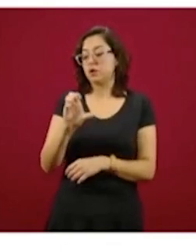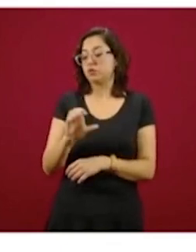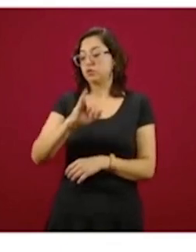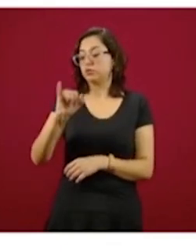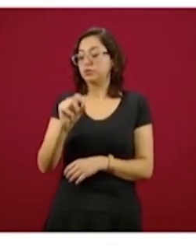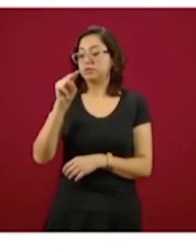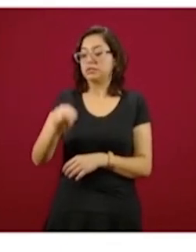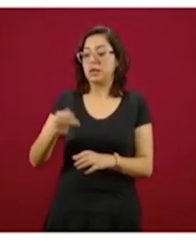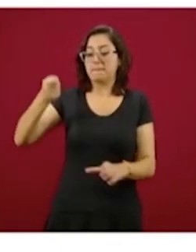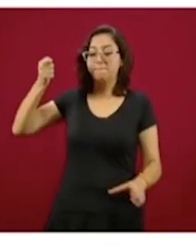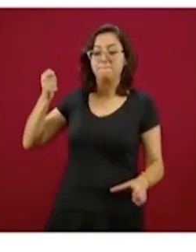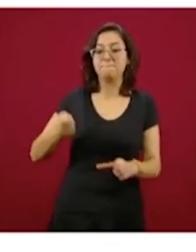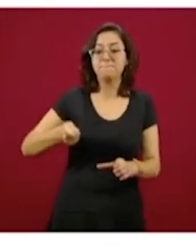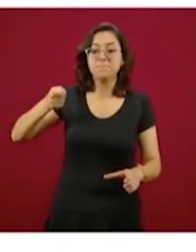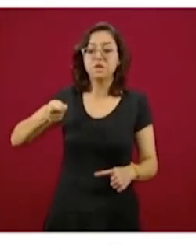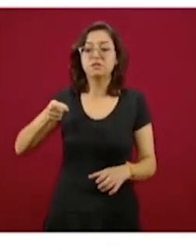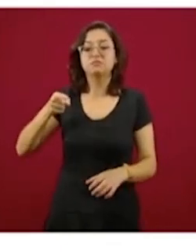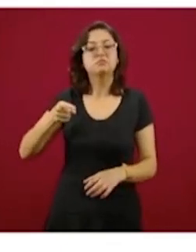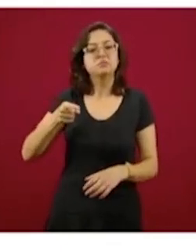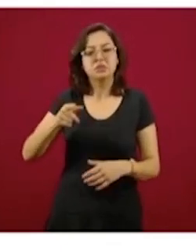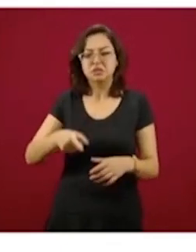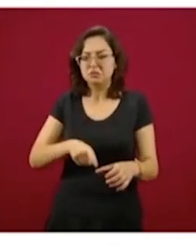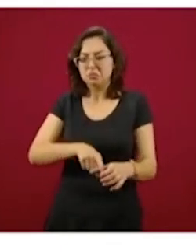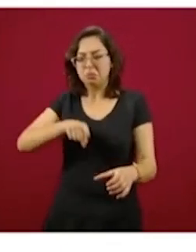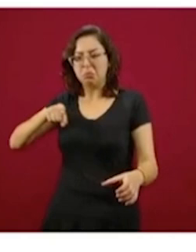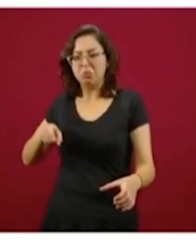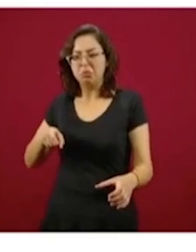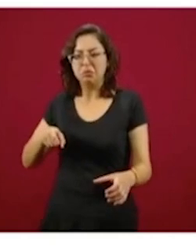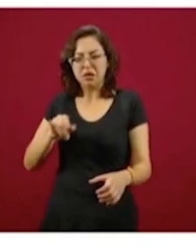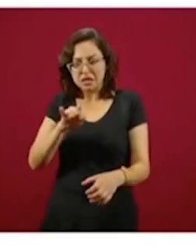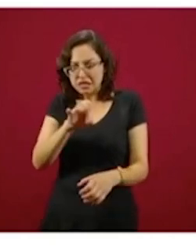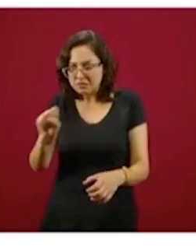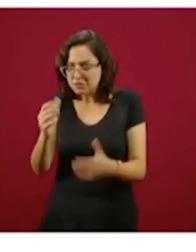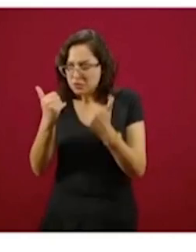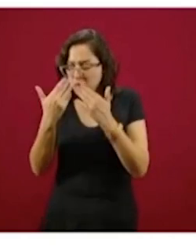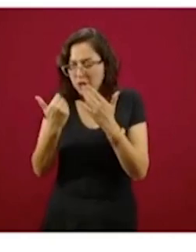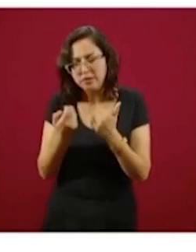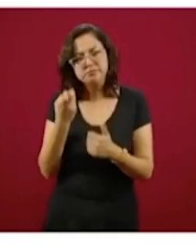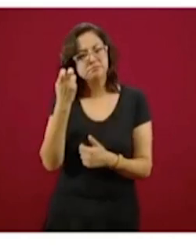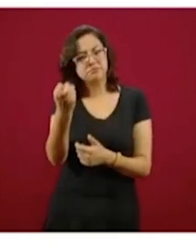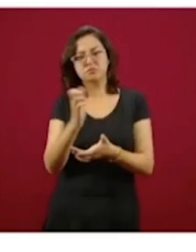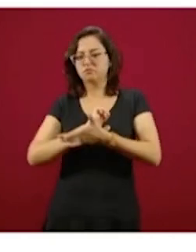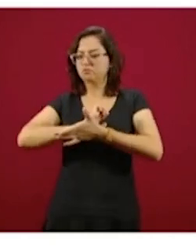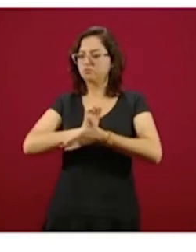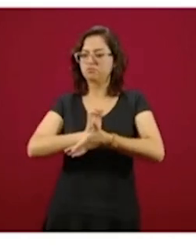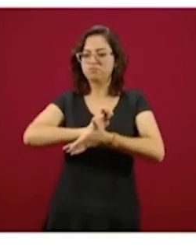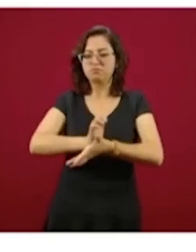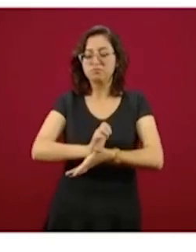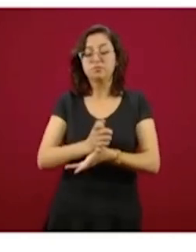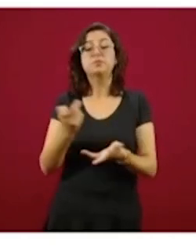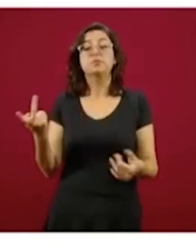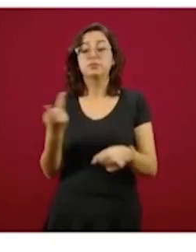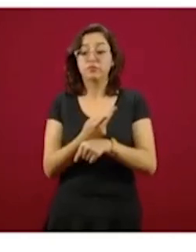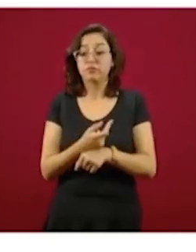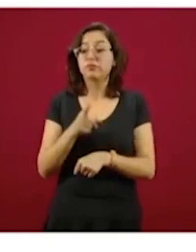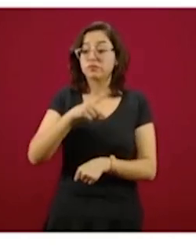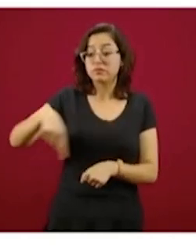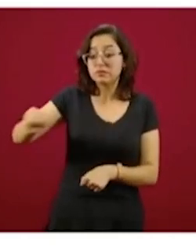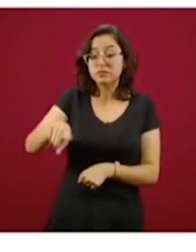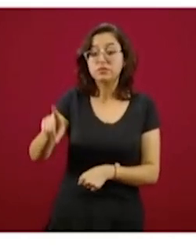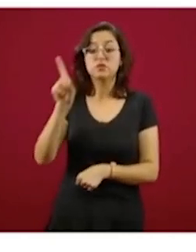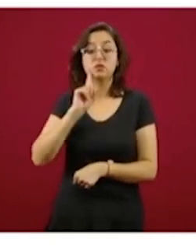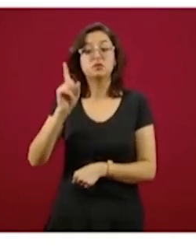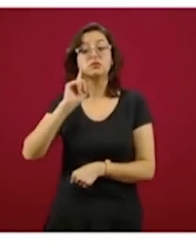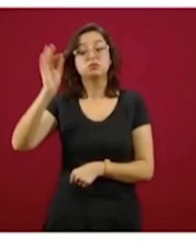teniéndolas fuera del régimen ordinario del Seguro Social, esto es, que su trabajo fuera